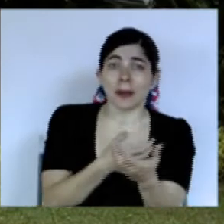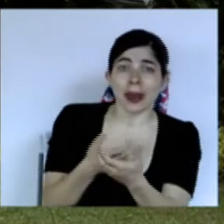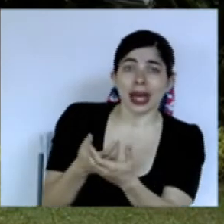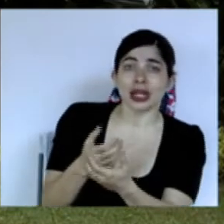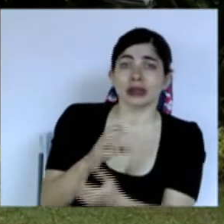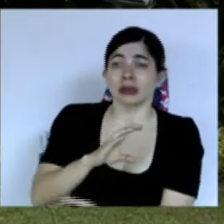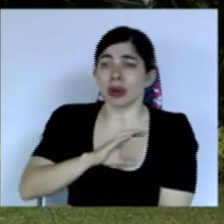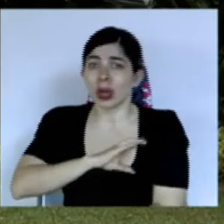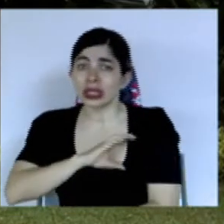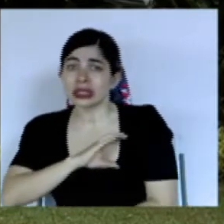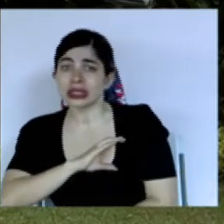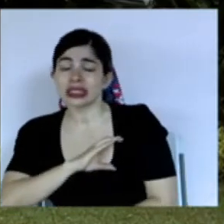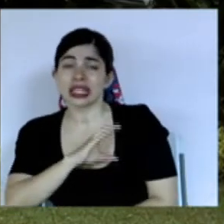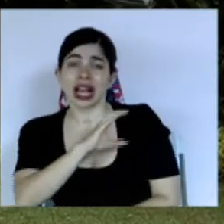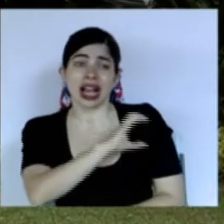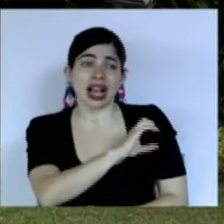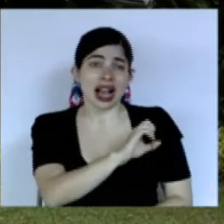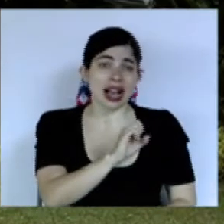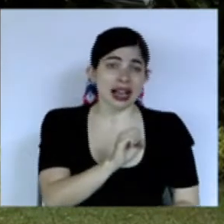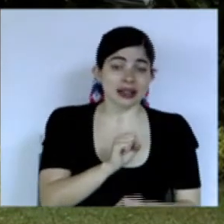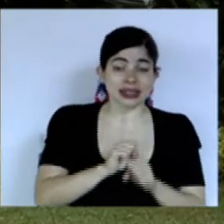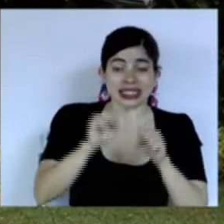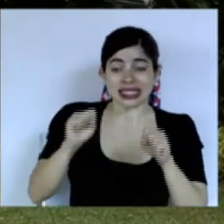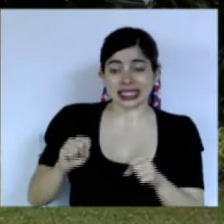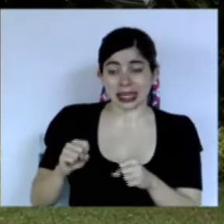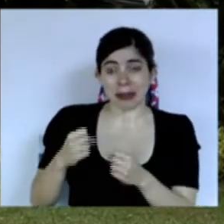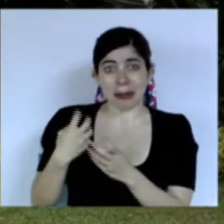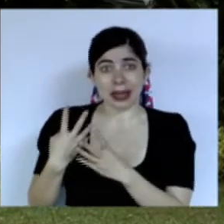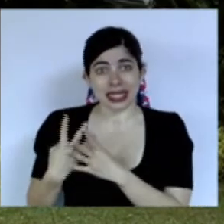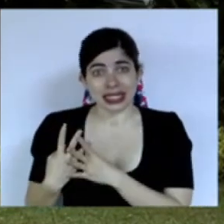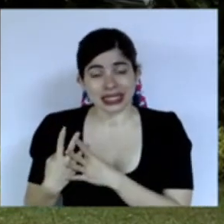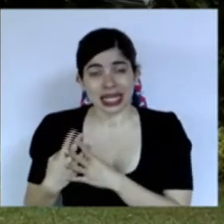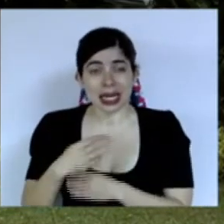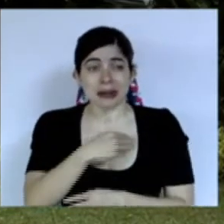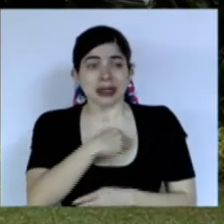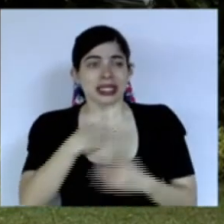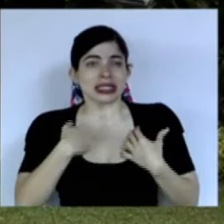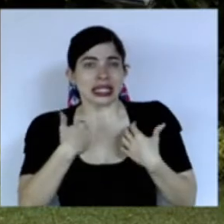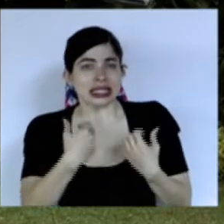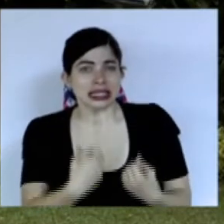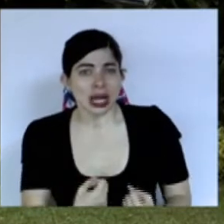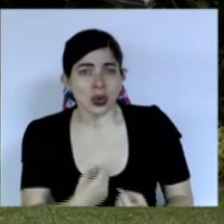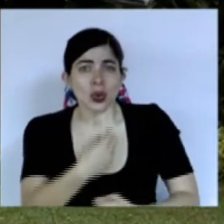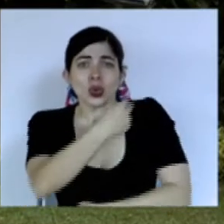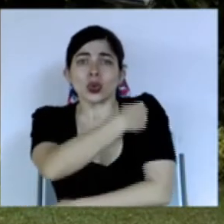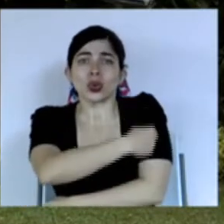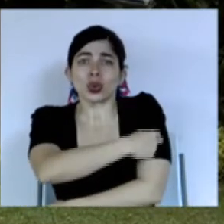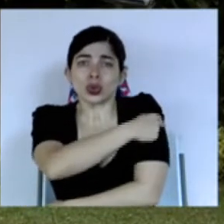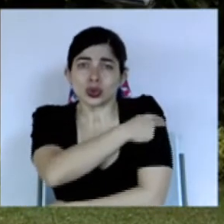pública de la caja del sistema penitenciario del ministerio de salud de la cruz roja